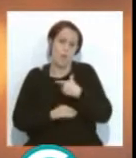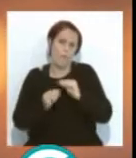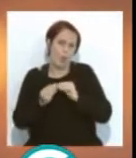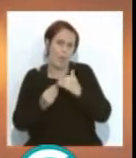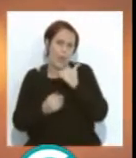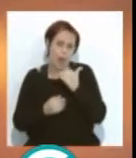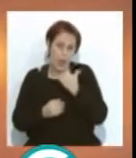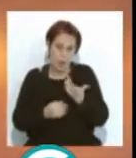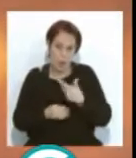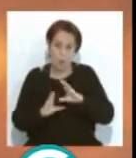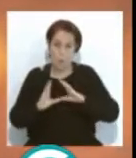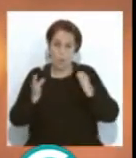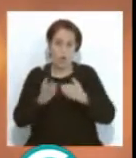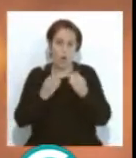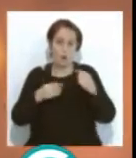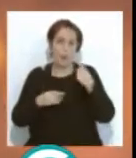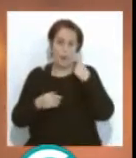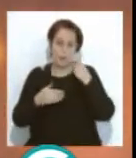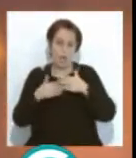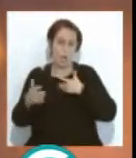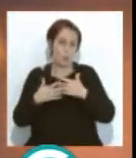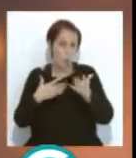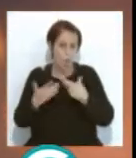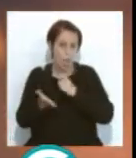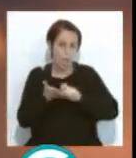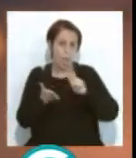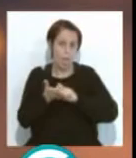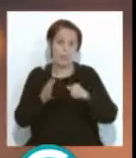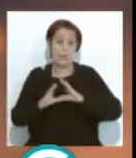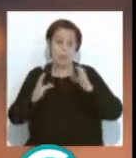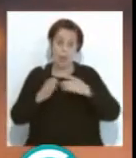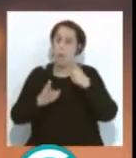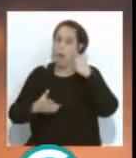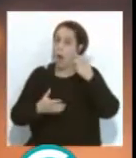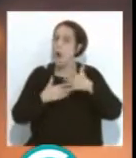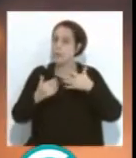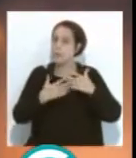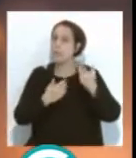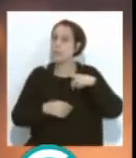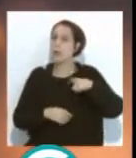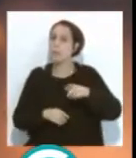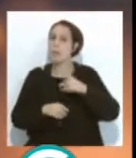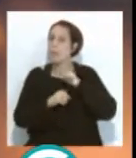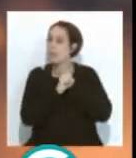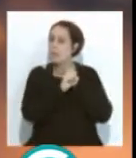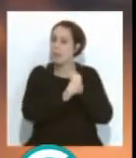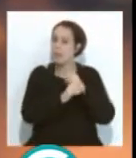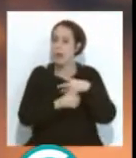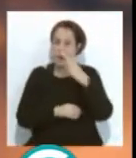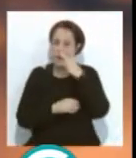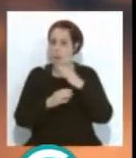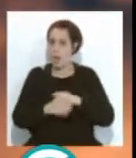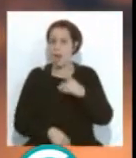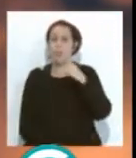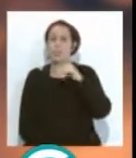agrupaciones, a autores y demás que hacen el carnaval. Que dependen en gran medida del carnaval. Diego,